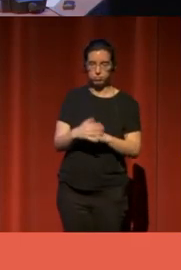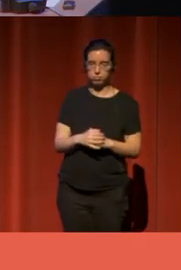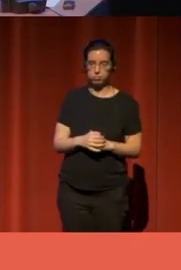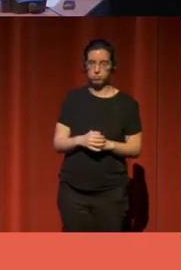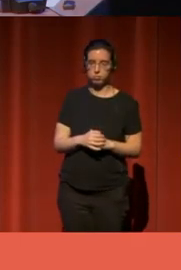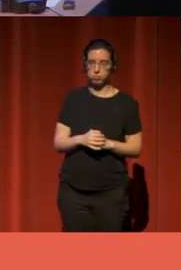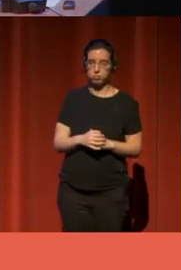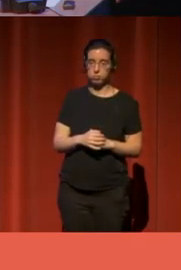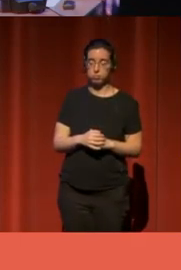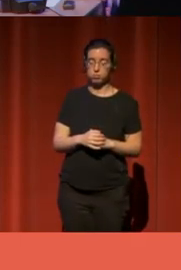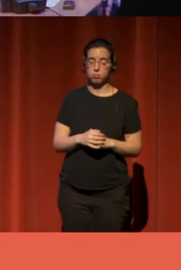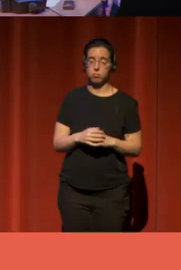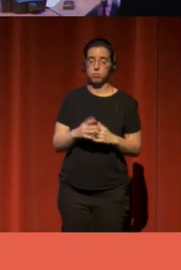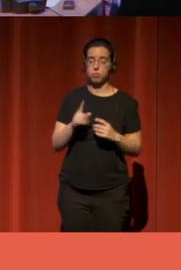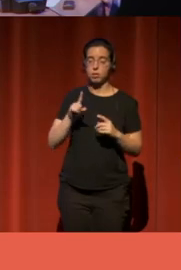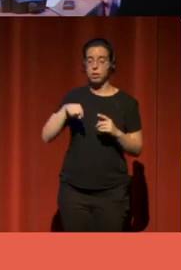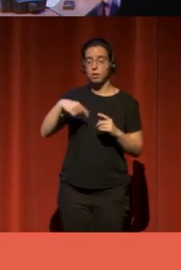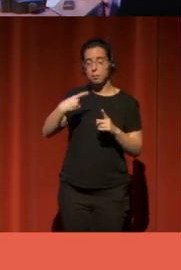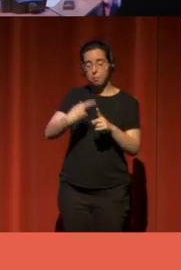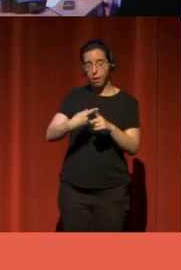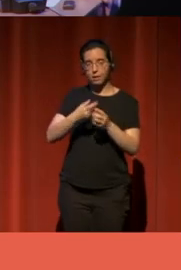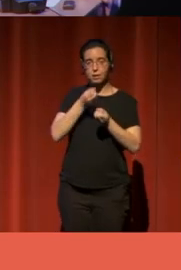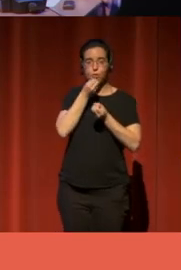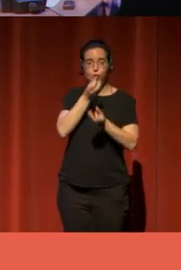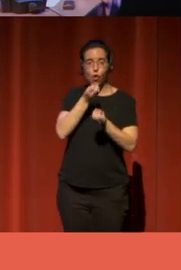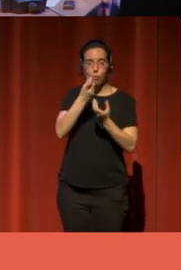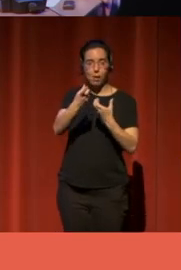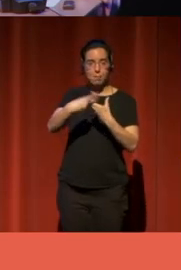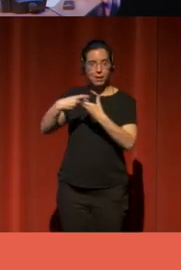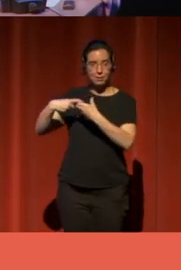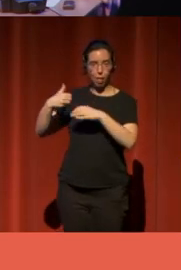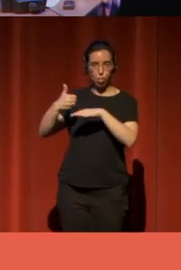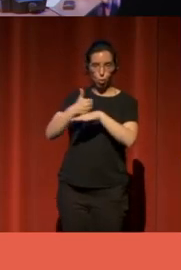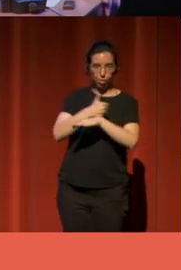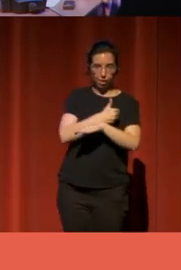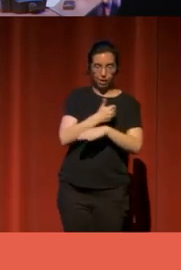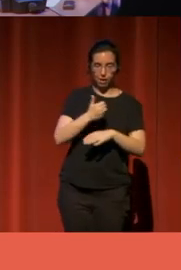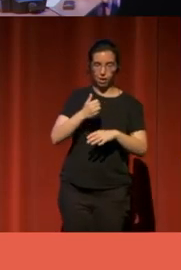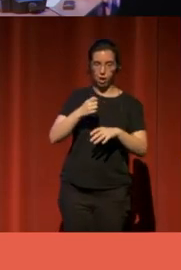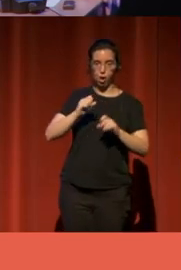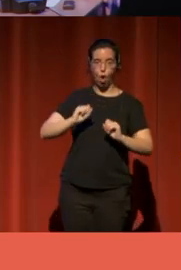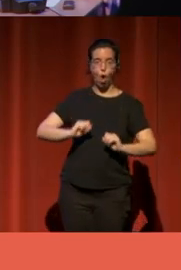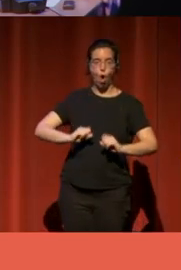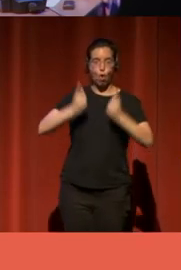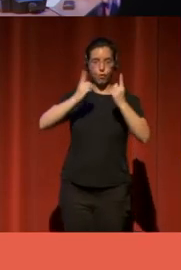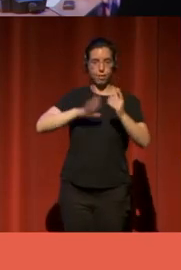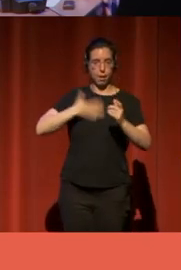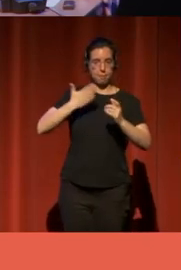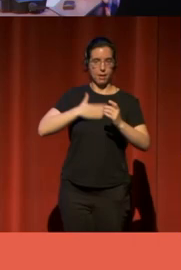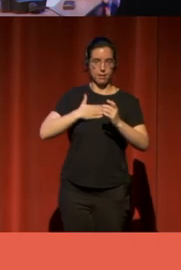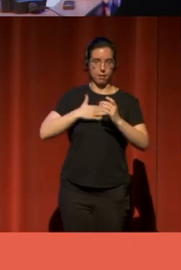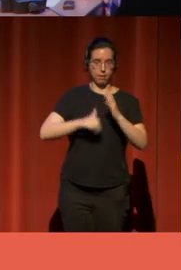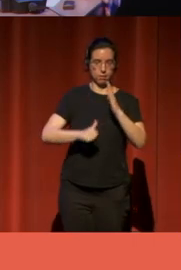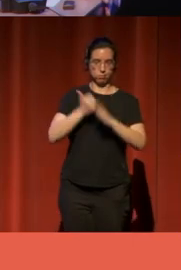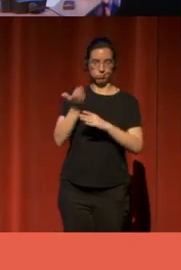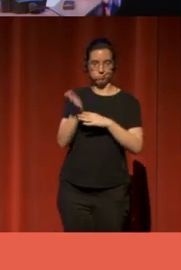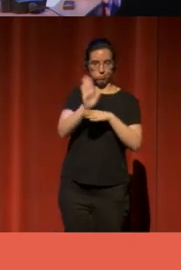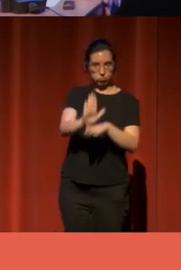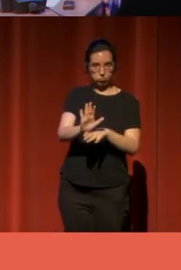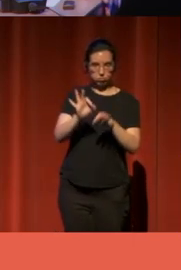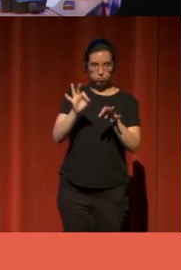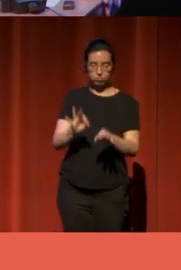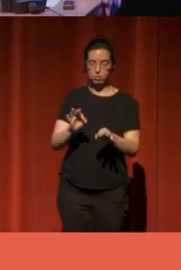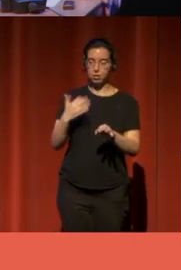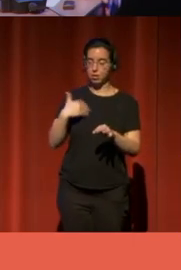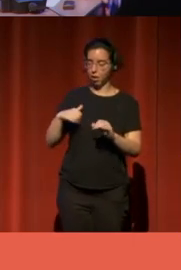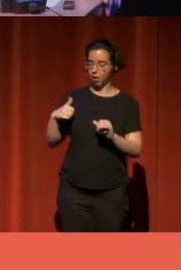Por otro lado está el informe de participación ciudadana que se presentará oficialmente mañana y en el que este grupo de trabajo ha trabajado